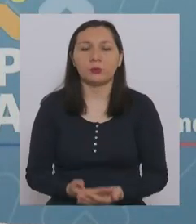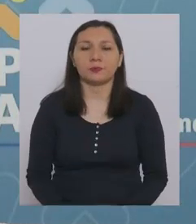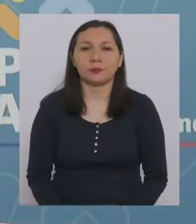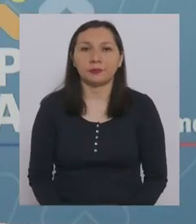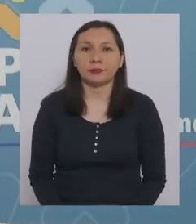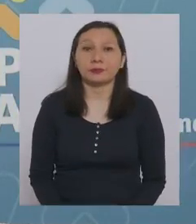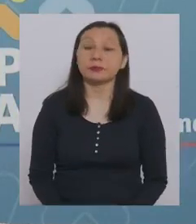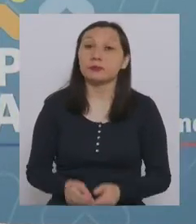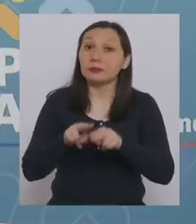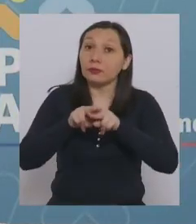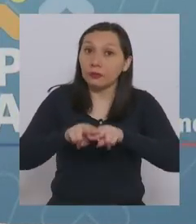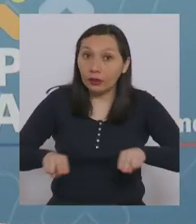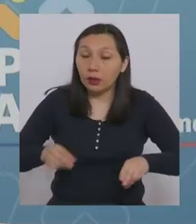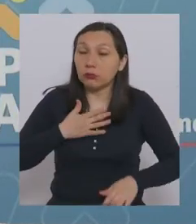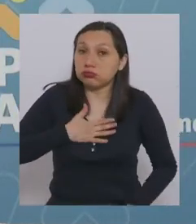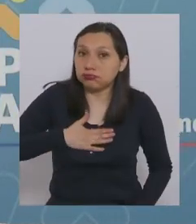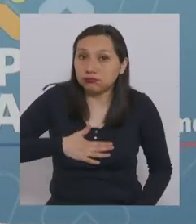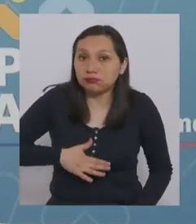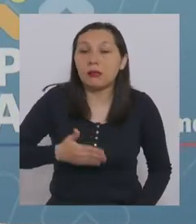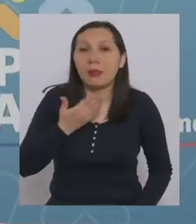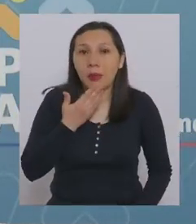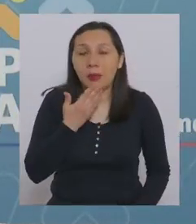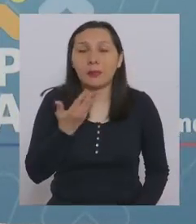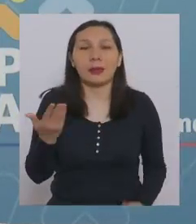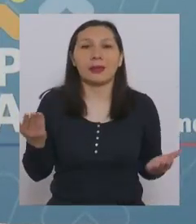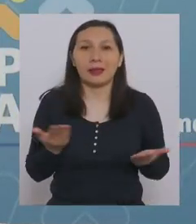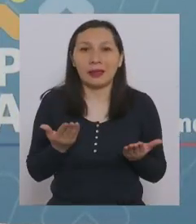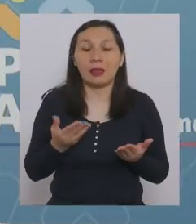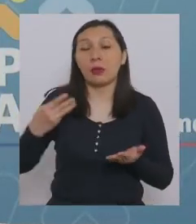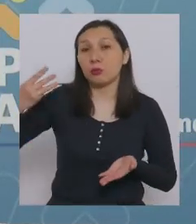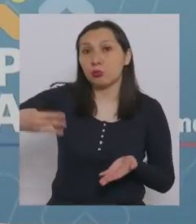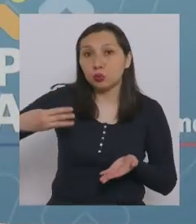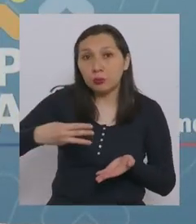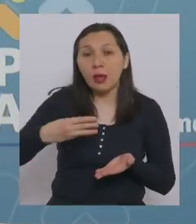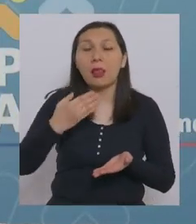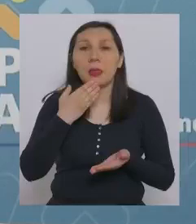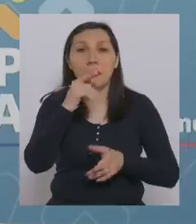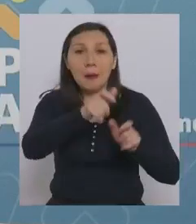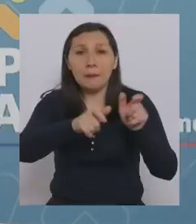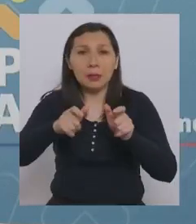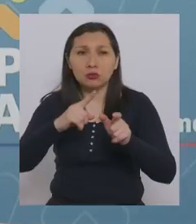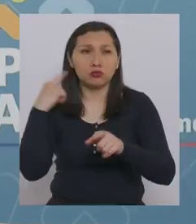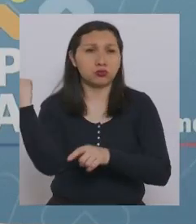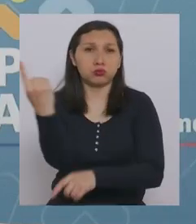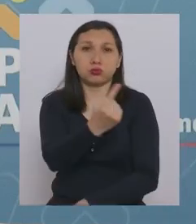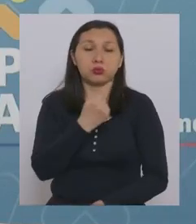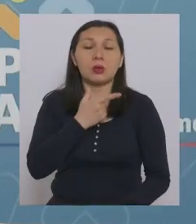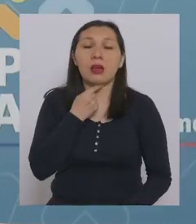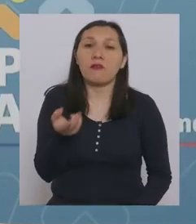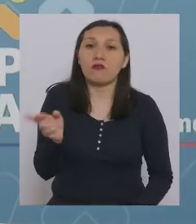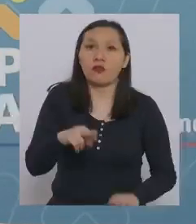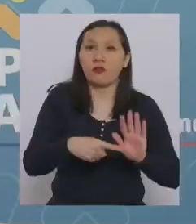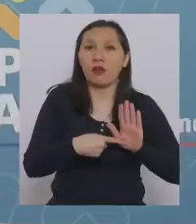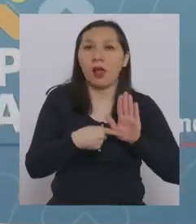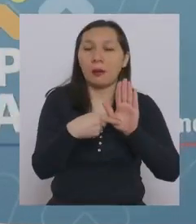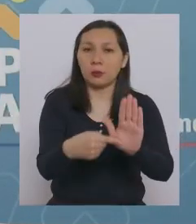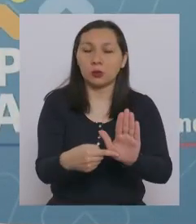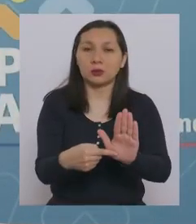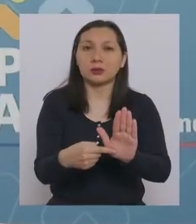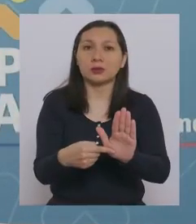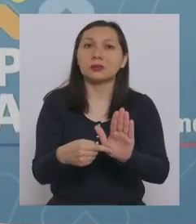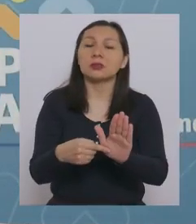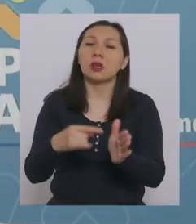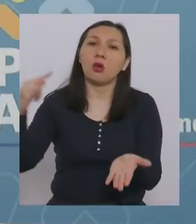Para tranquilidad también, tanto de los municipios como del público en general, quiero volver a mostrar la